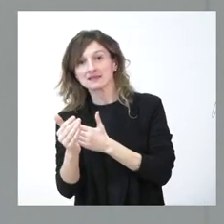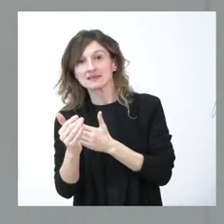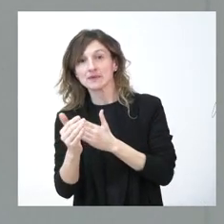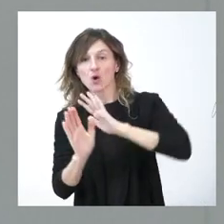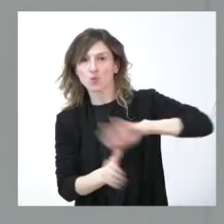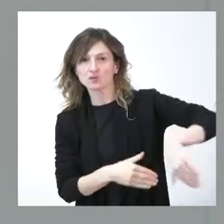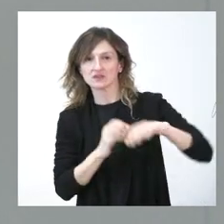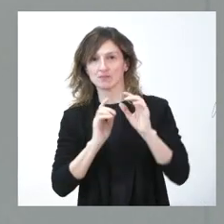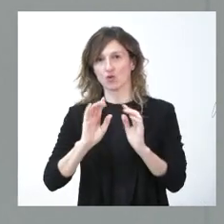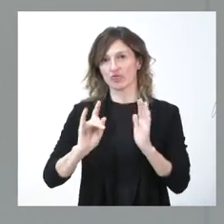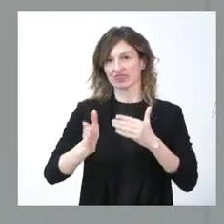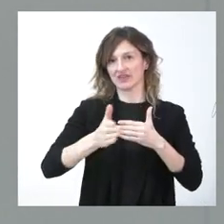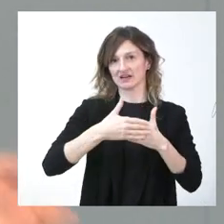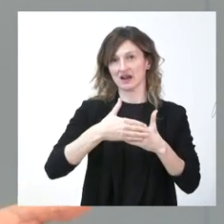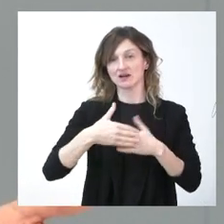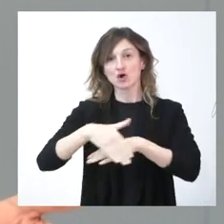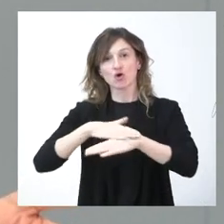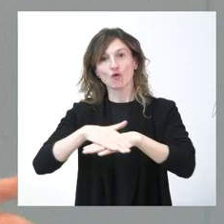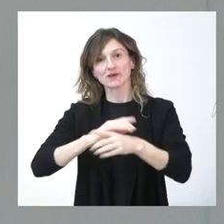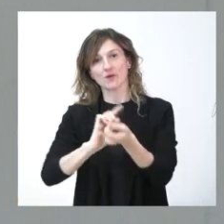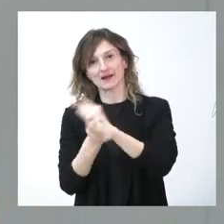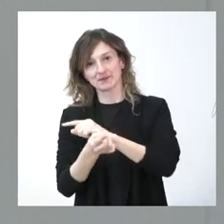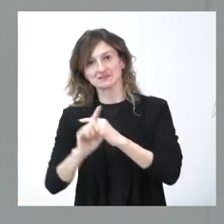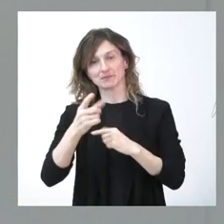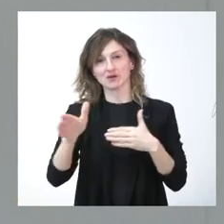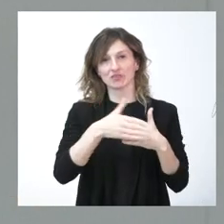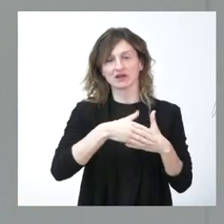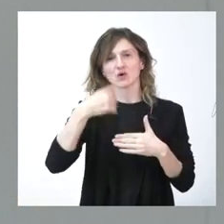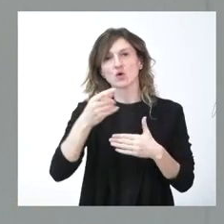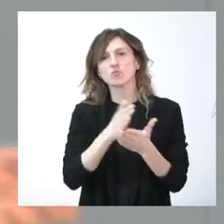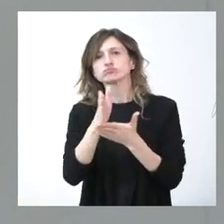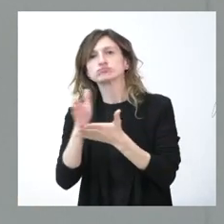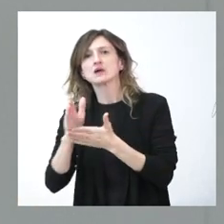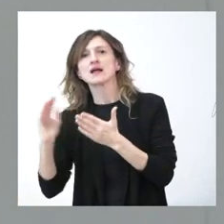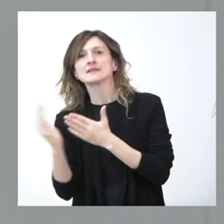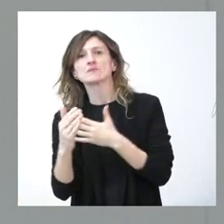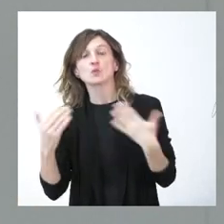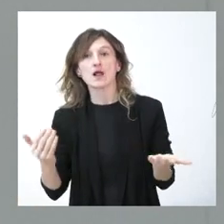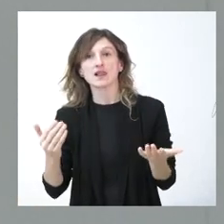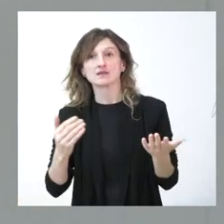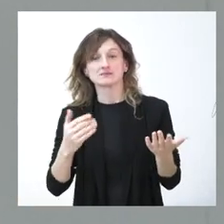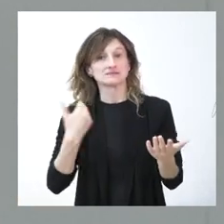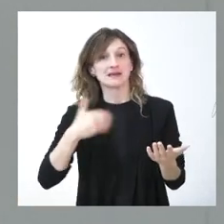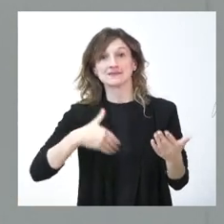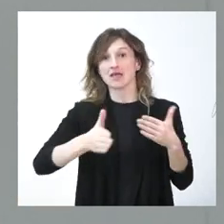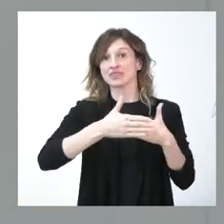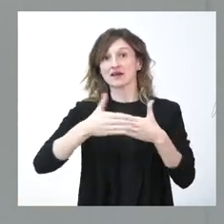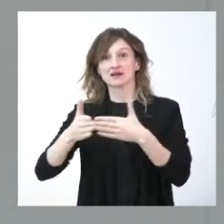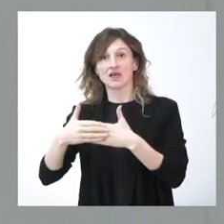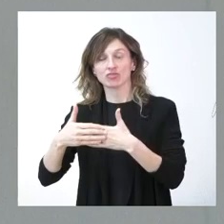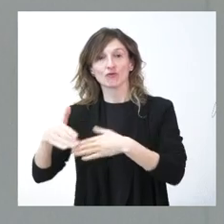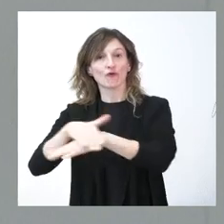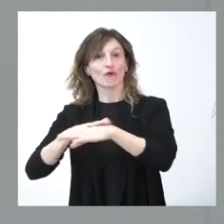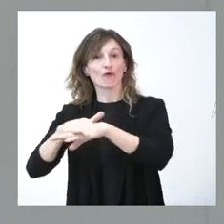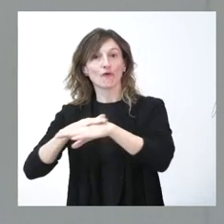y el Gobierno ha decidido plantear primero los cierres y luego pensar en alternativas el problema es que los cierres se han producido ya y el Gobierno